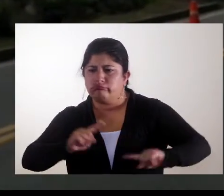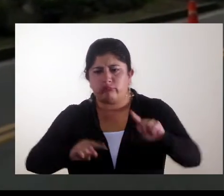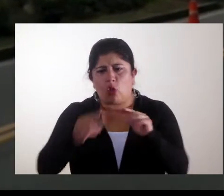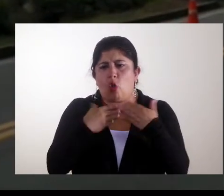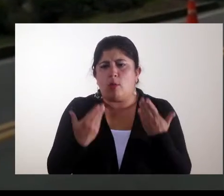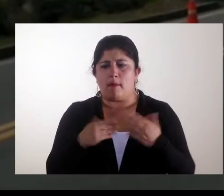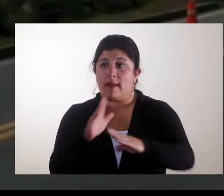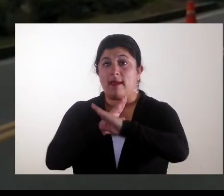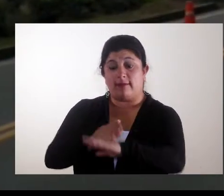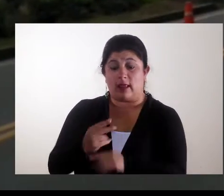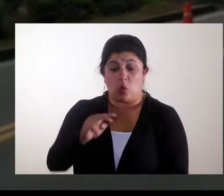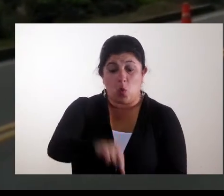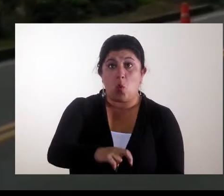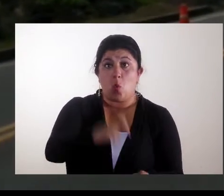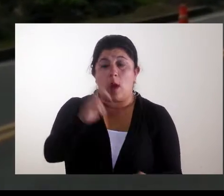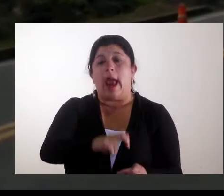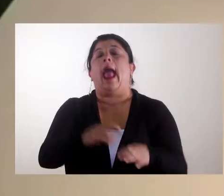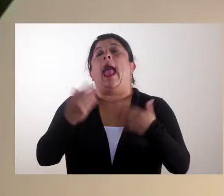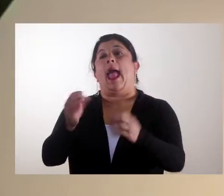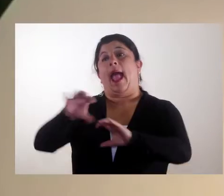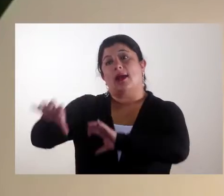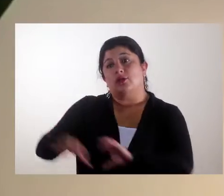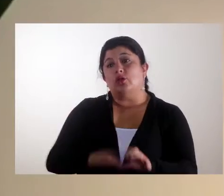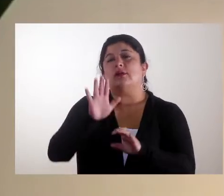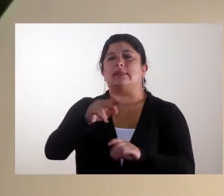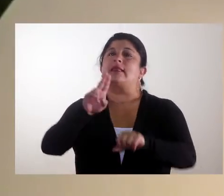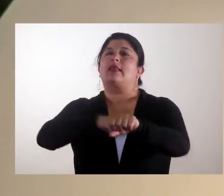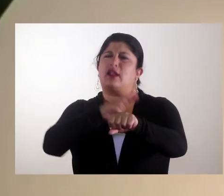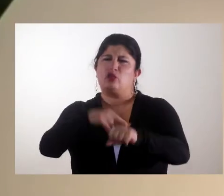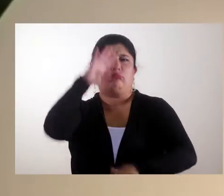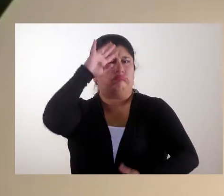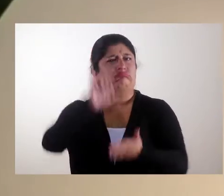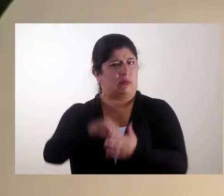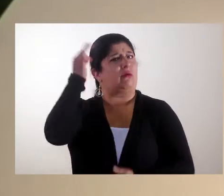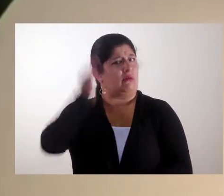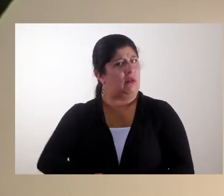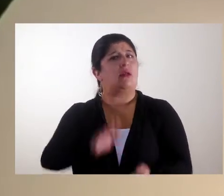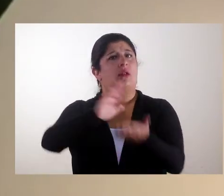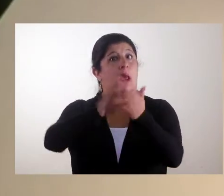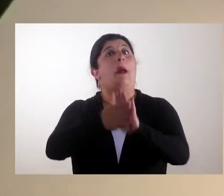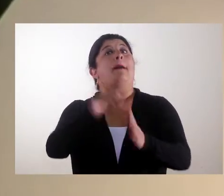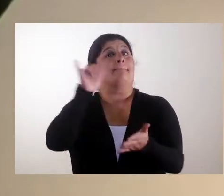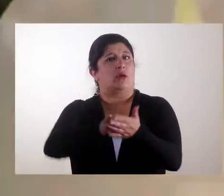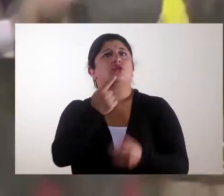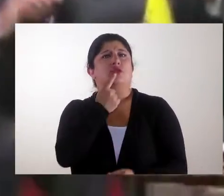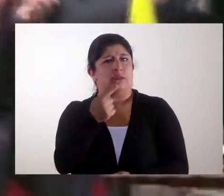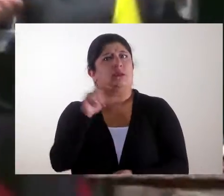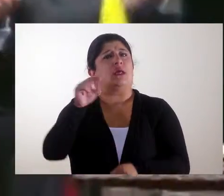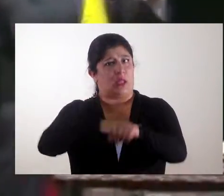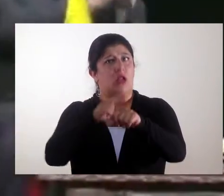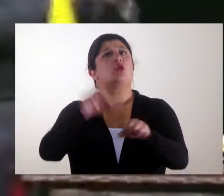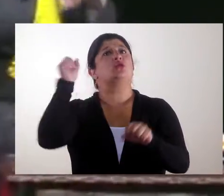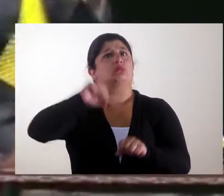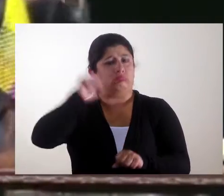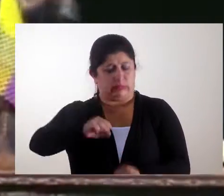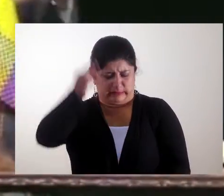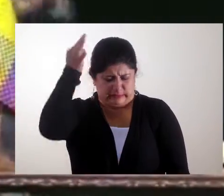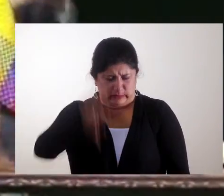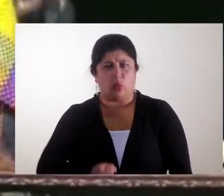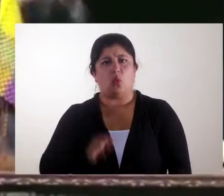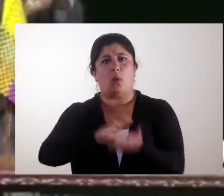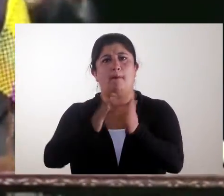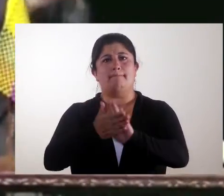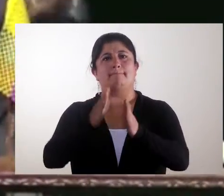acciones tendientes a evitar este tipo de sucesos. A pesar de estas acciones, Nariño continúa creyendo en la paz y por ello apuesta a ser un